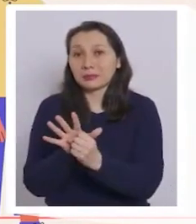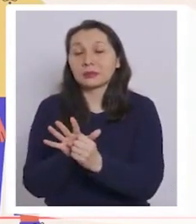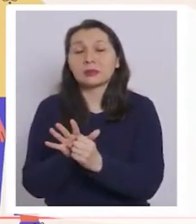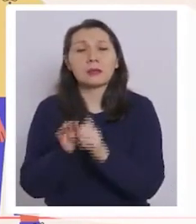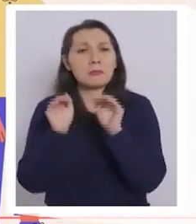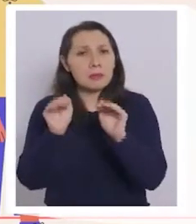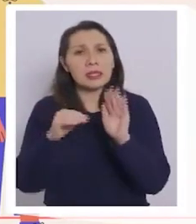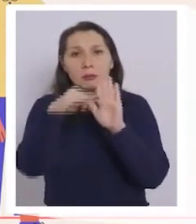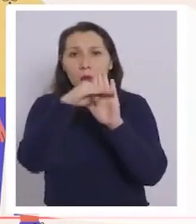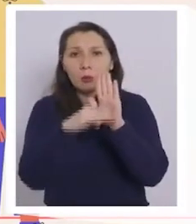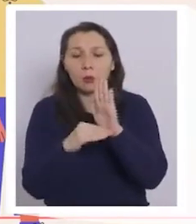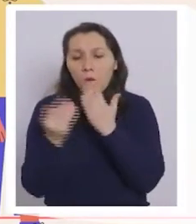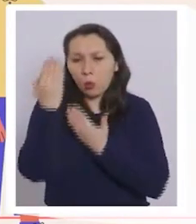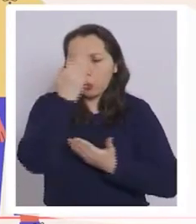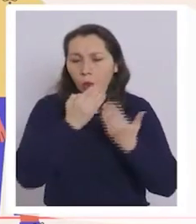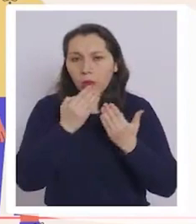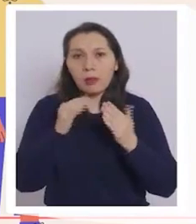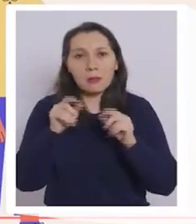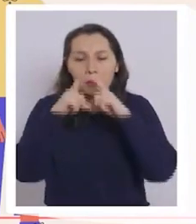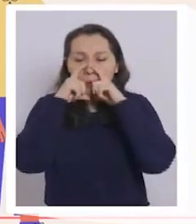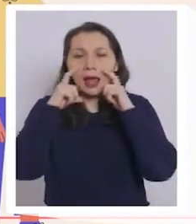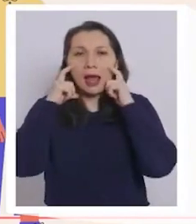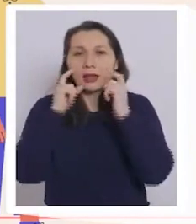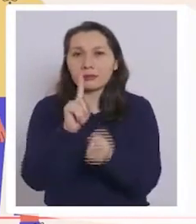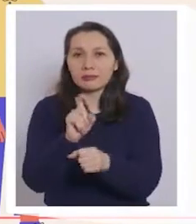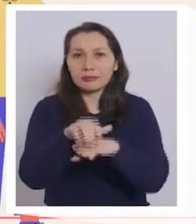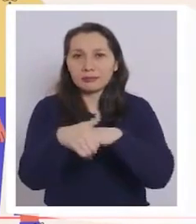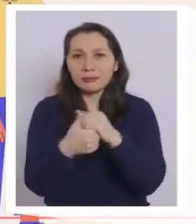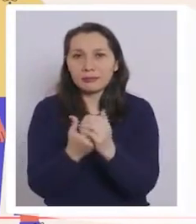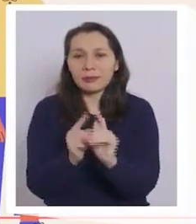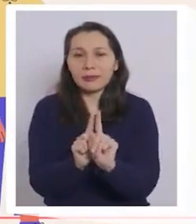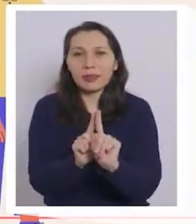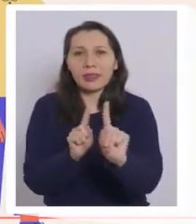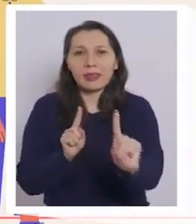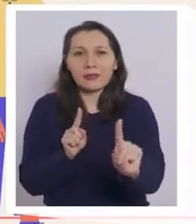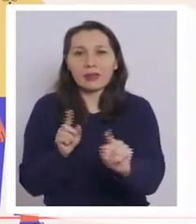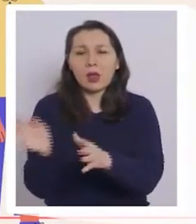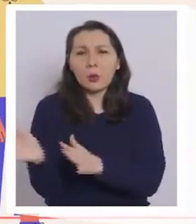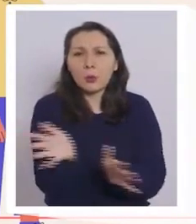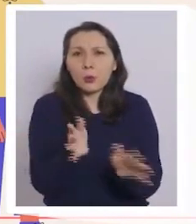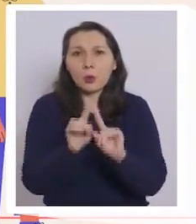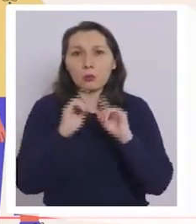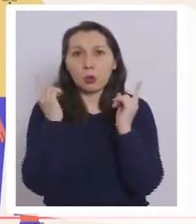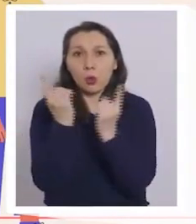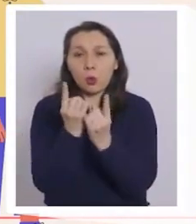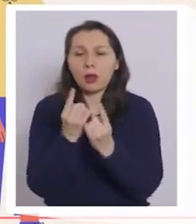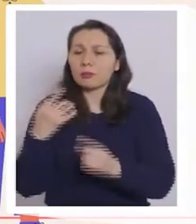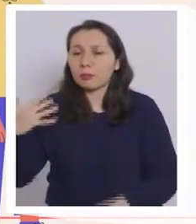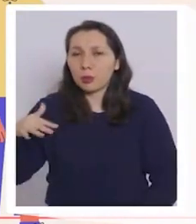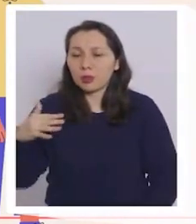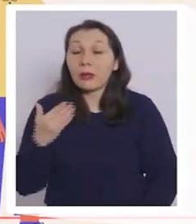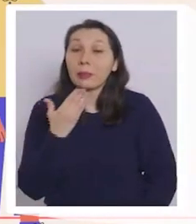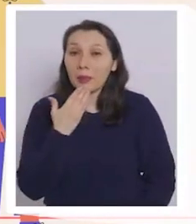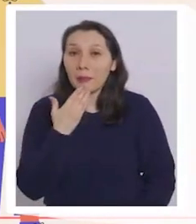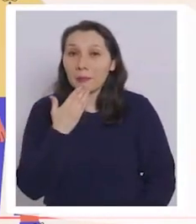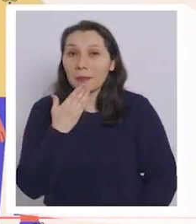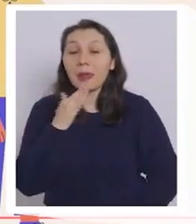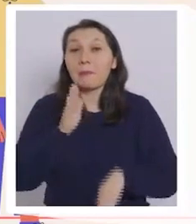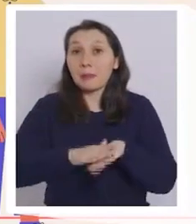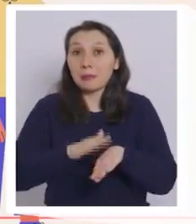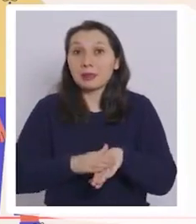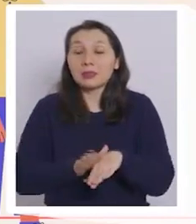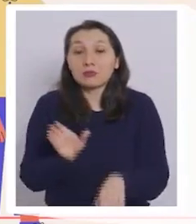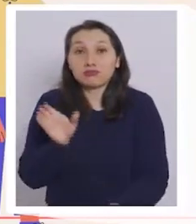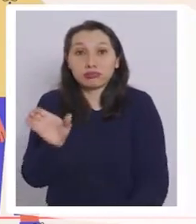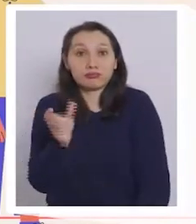van a mantener las medidas de autocuidado, como la mascarilla, el alcohol gel, la distancia social y la ventilación de espacios, que es muy importante. También el pase de movilidad